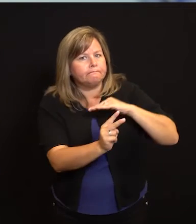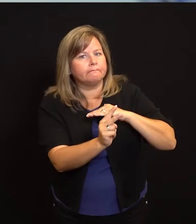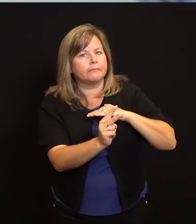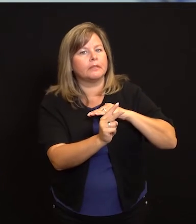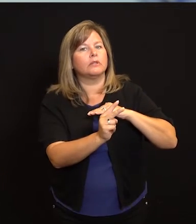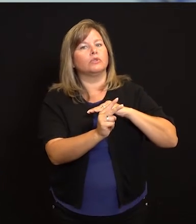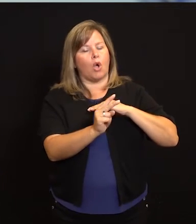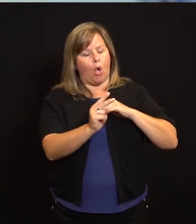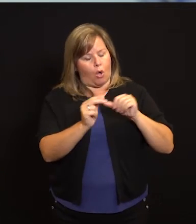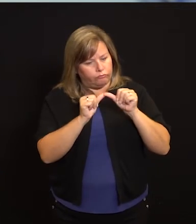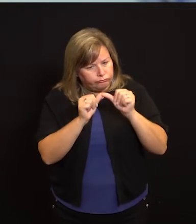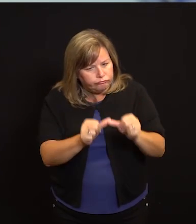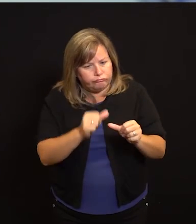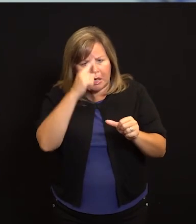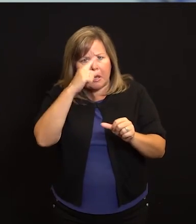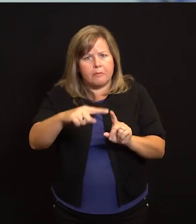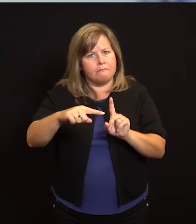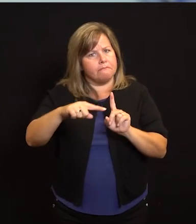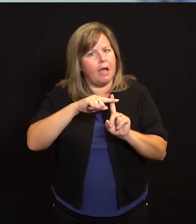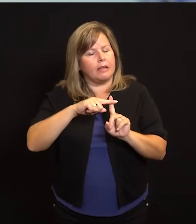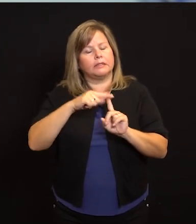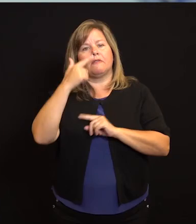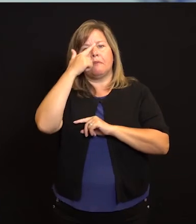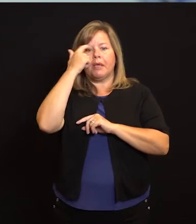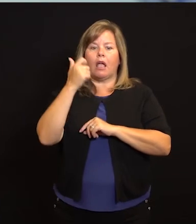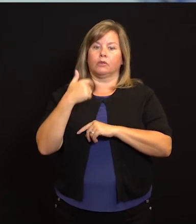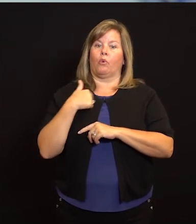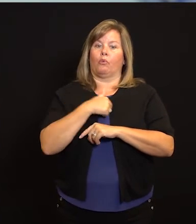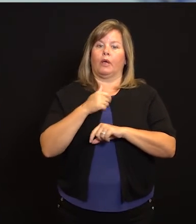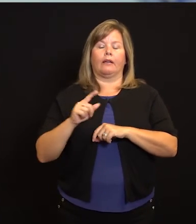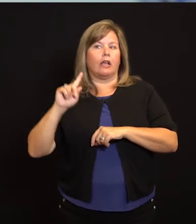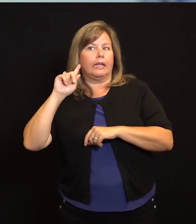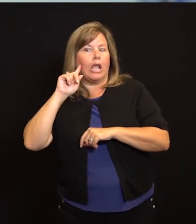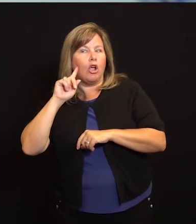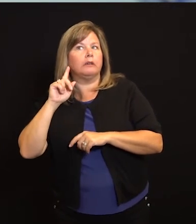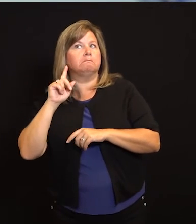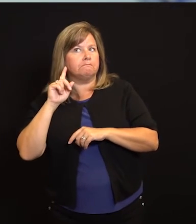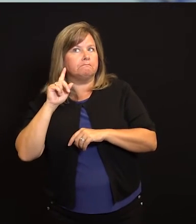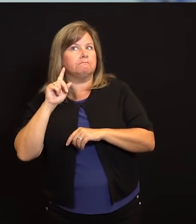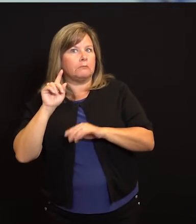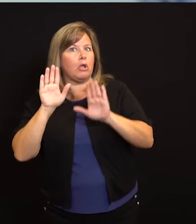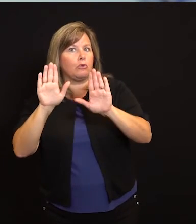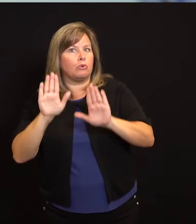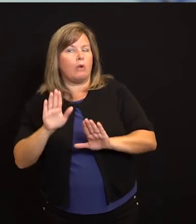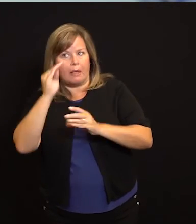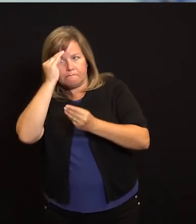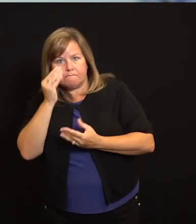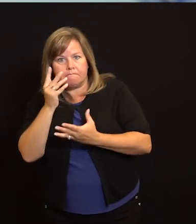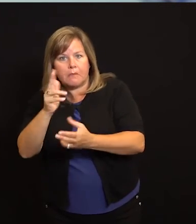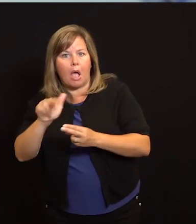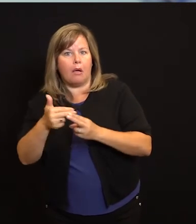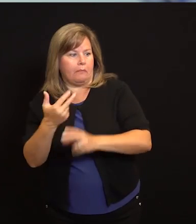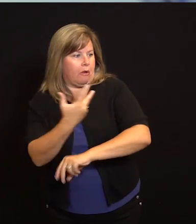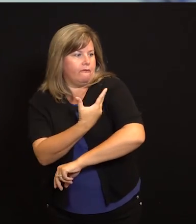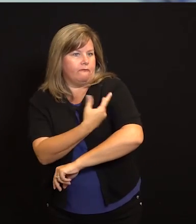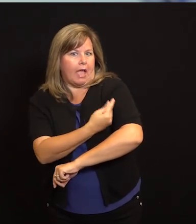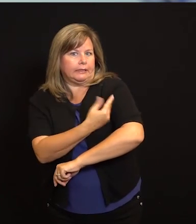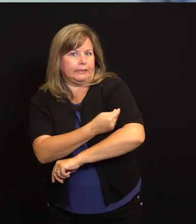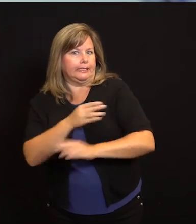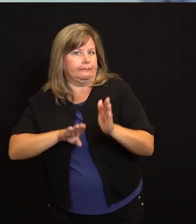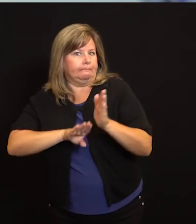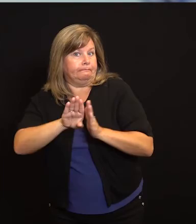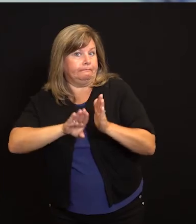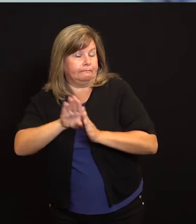vamos a tener algo antes de mucho más tiempo. Por lo tanto, hay razones para ser optimista. Así que mantense positivo,